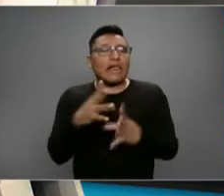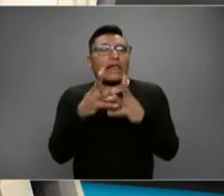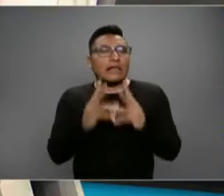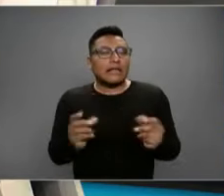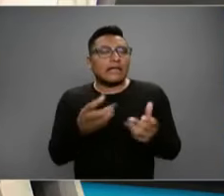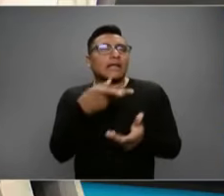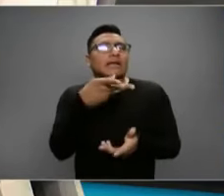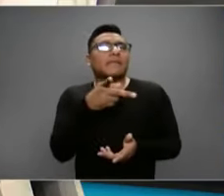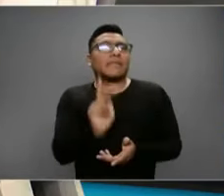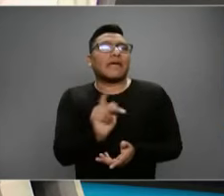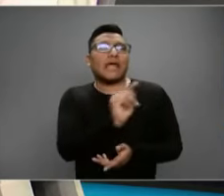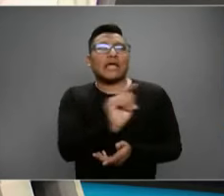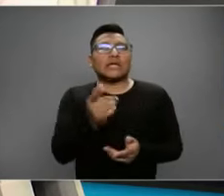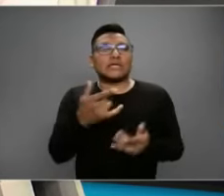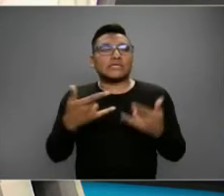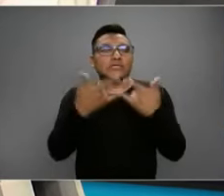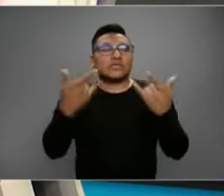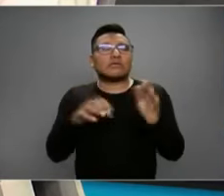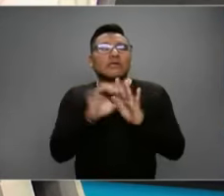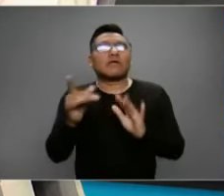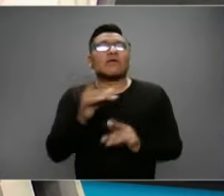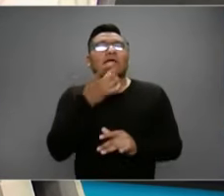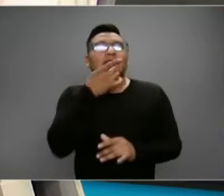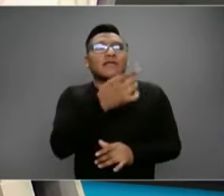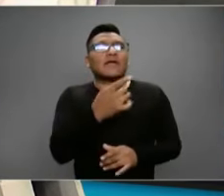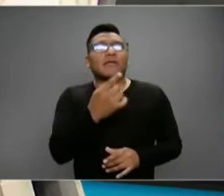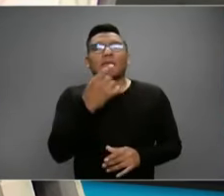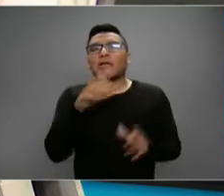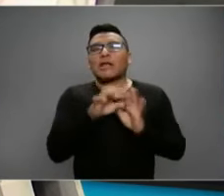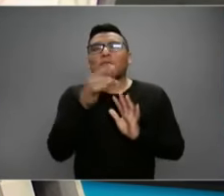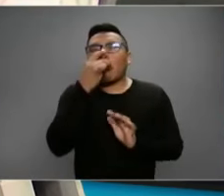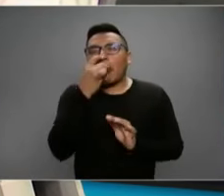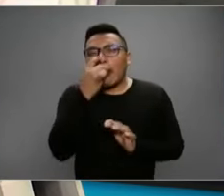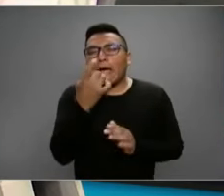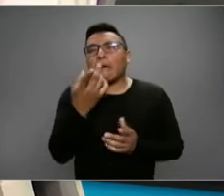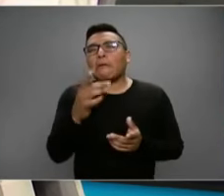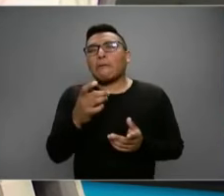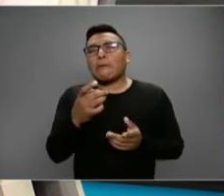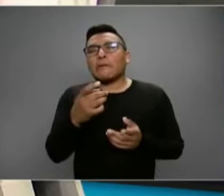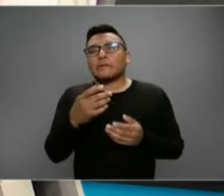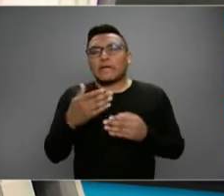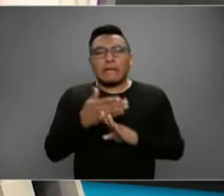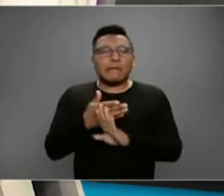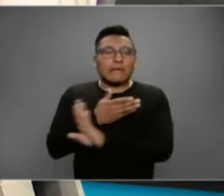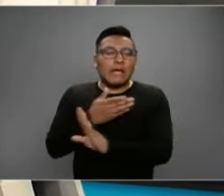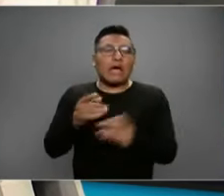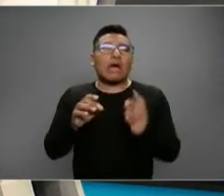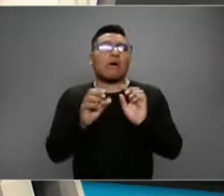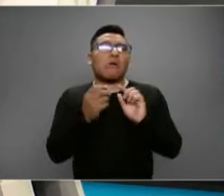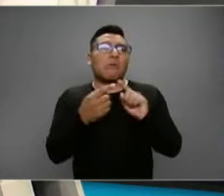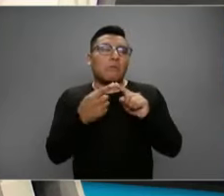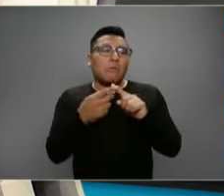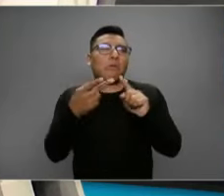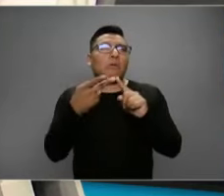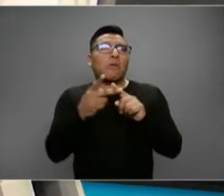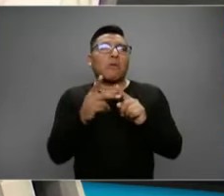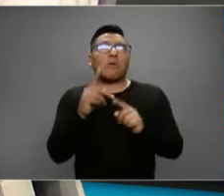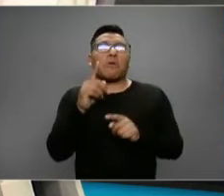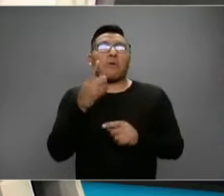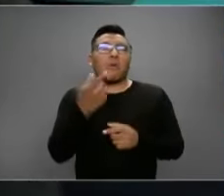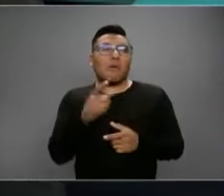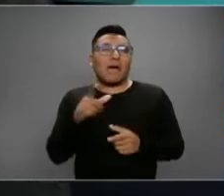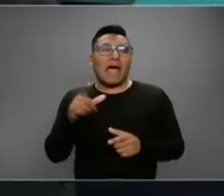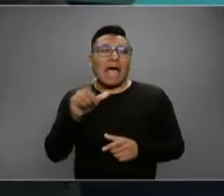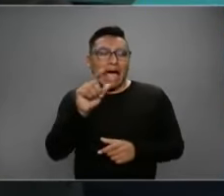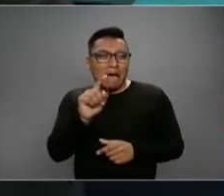creído la historia de que el coronavirus se puede prevenir comiendo ajo. Hay gente que cree que se puede prevenir tomando líquidos calientes cada